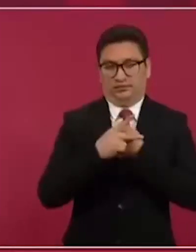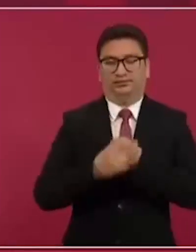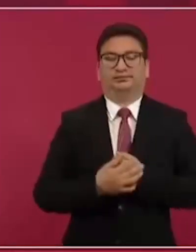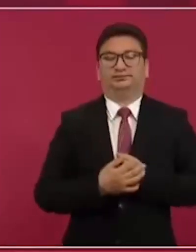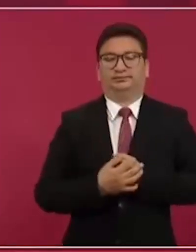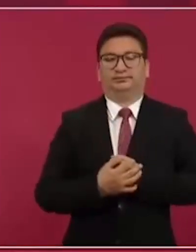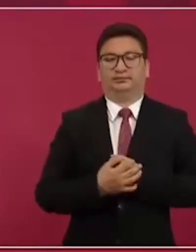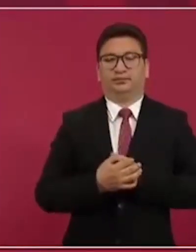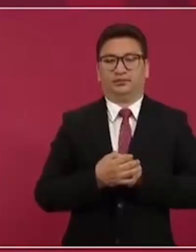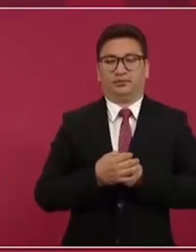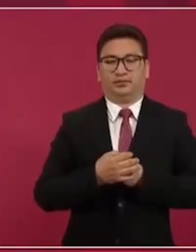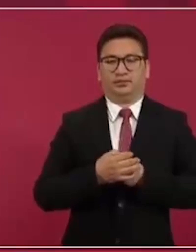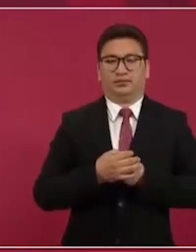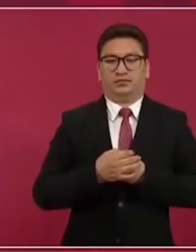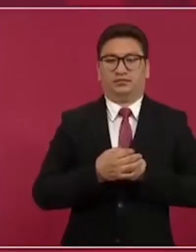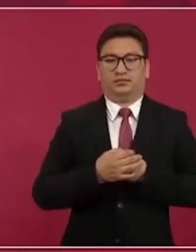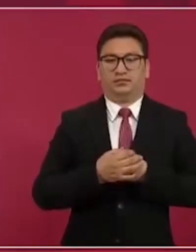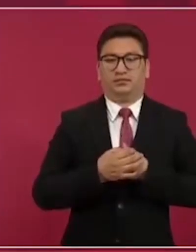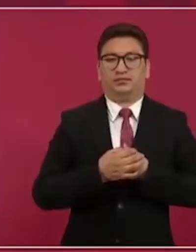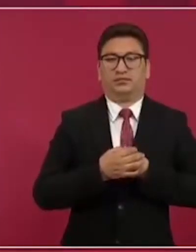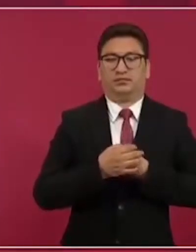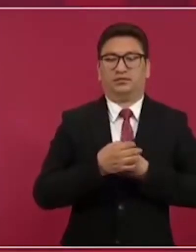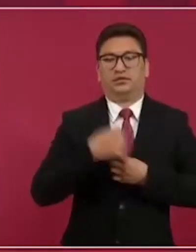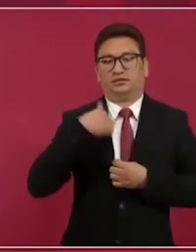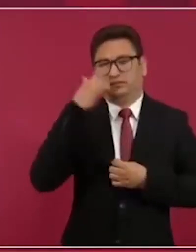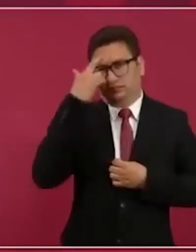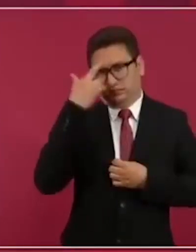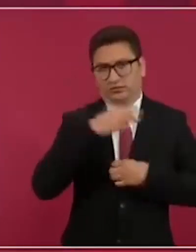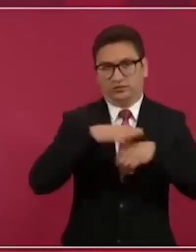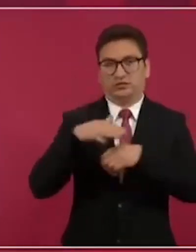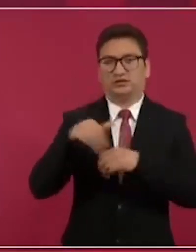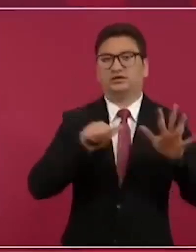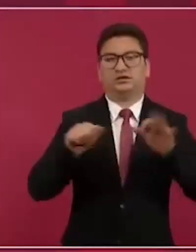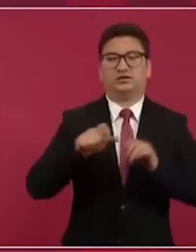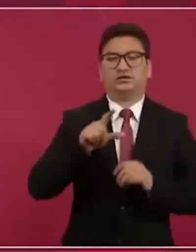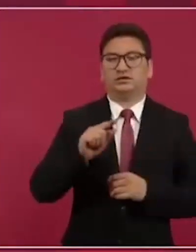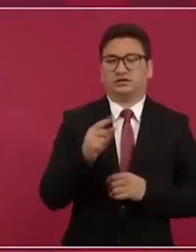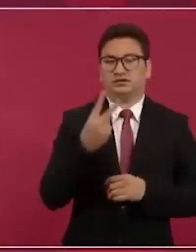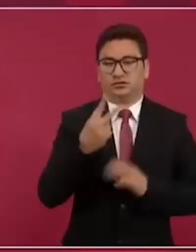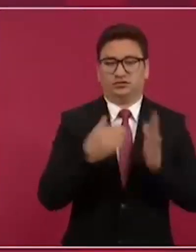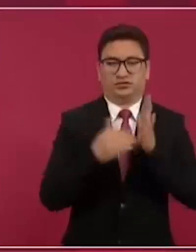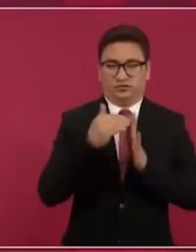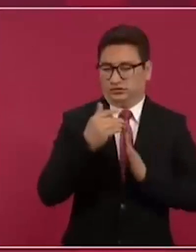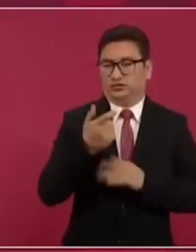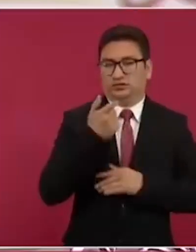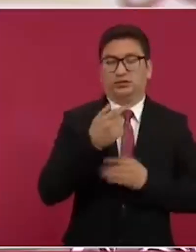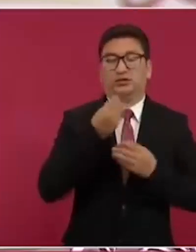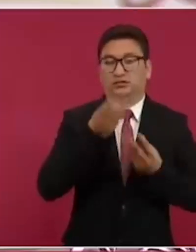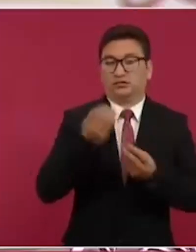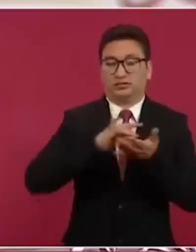Reumatología 2022, el funcionario federal señaló que la emergencia sanitaria provocó como respuesta un movimiento